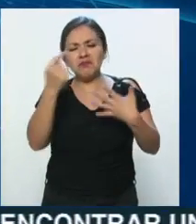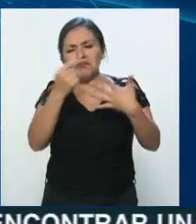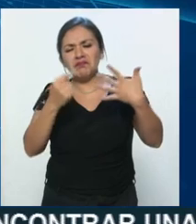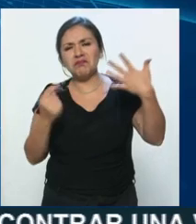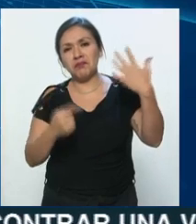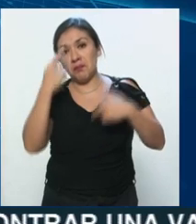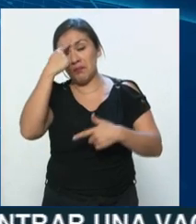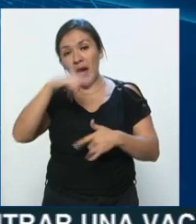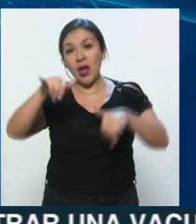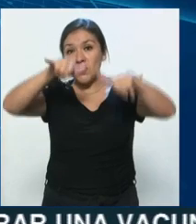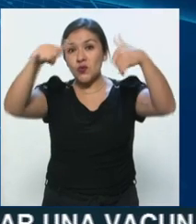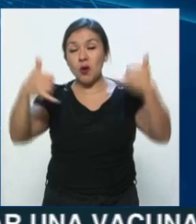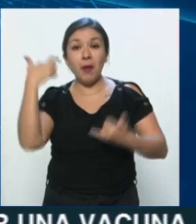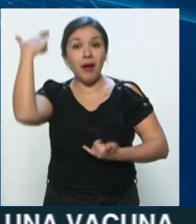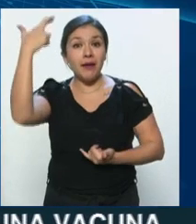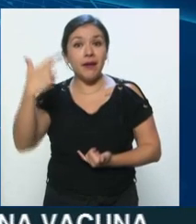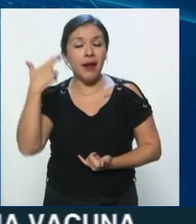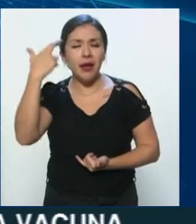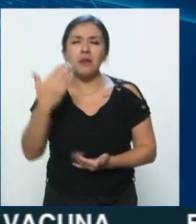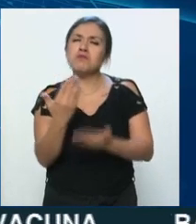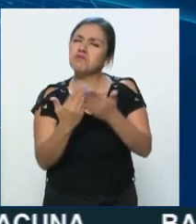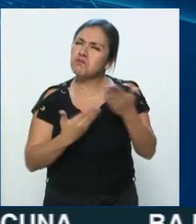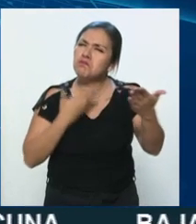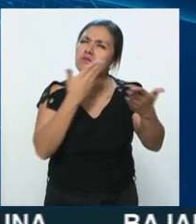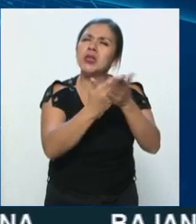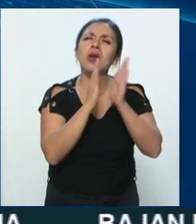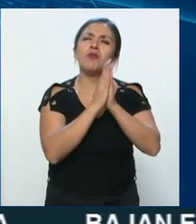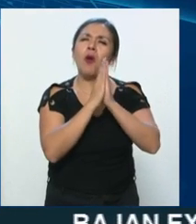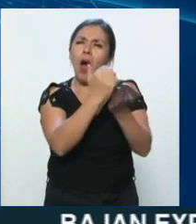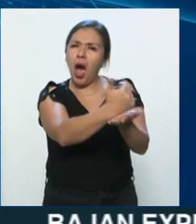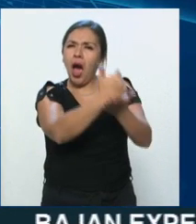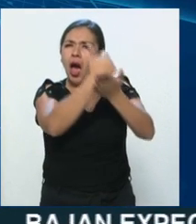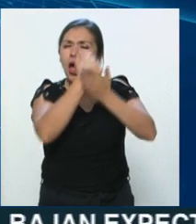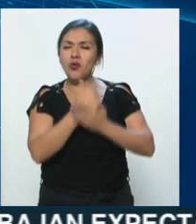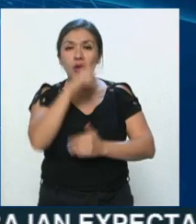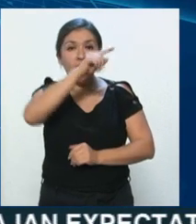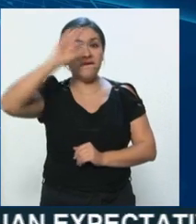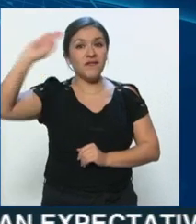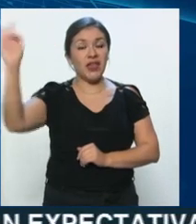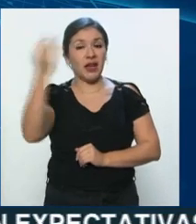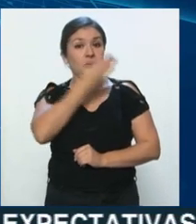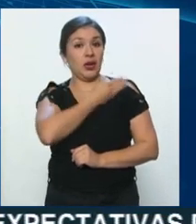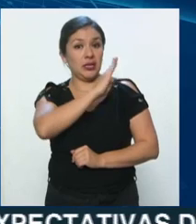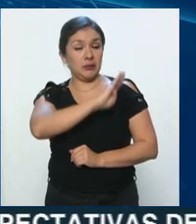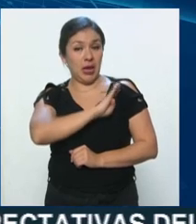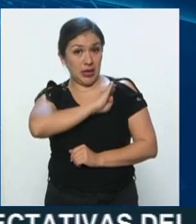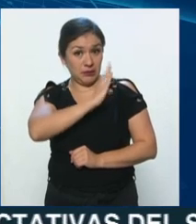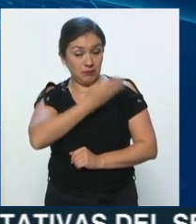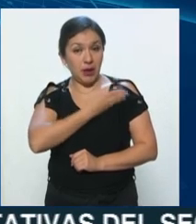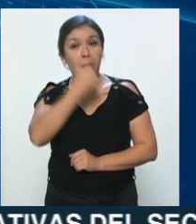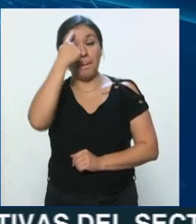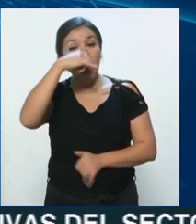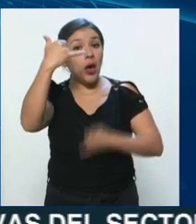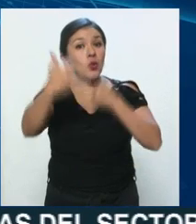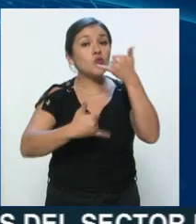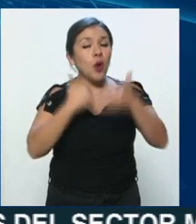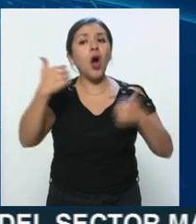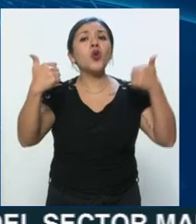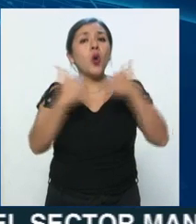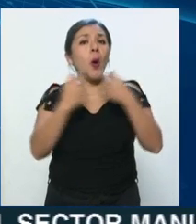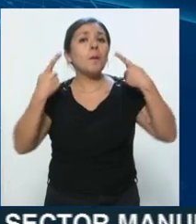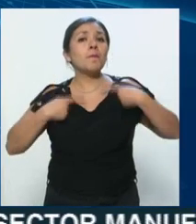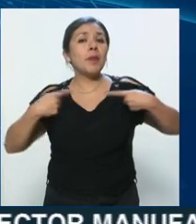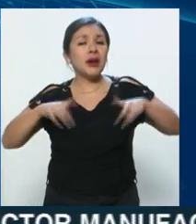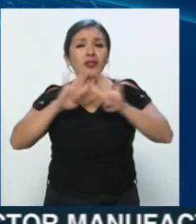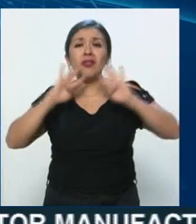final de la Copa del Rey, le han pedido paro a la Real Federación Española y que el partido se juegue con público, que